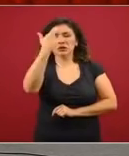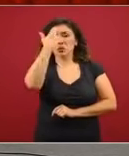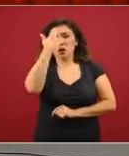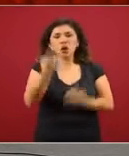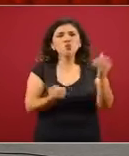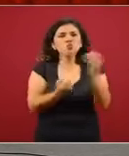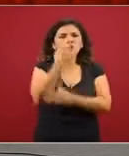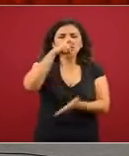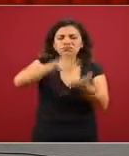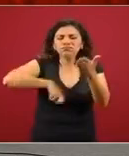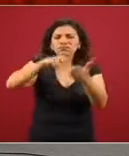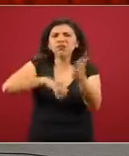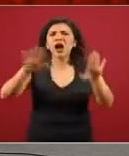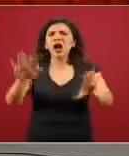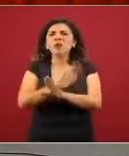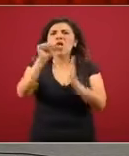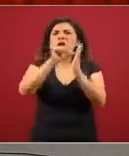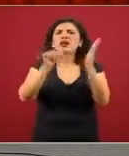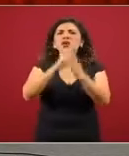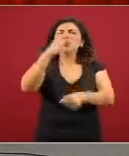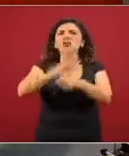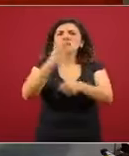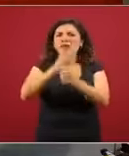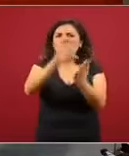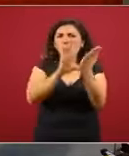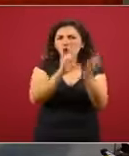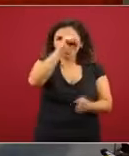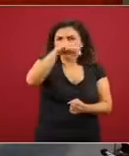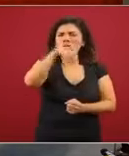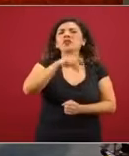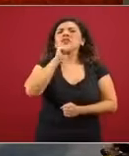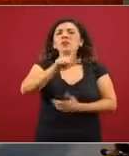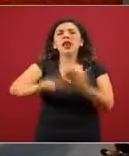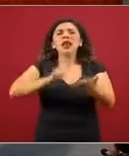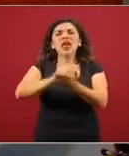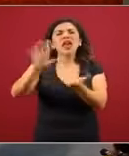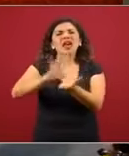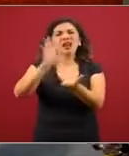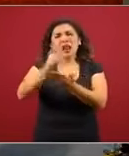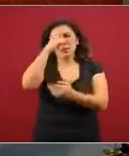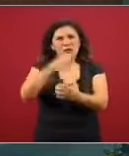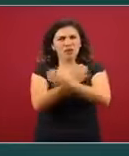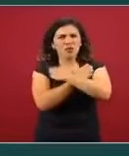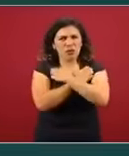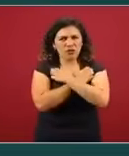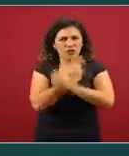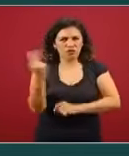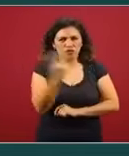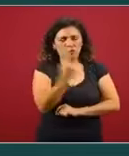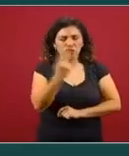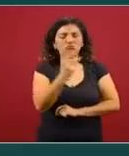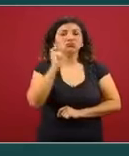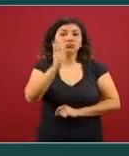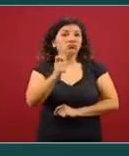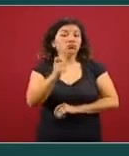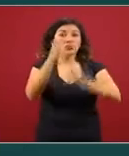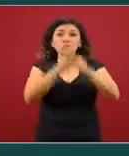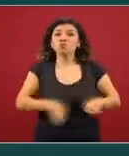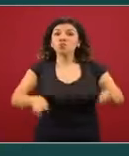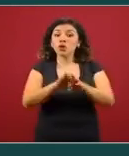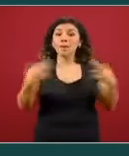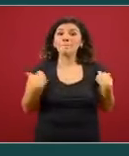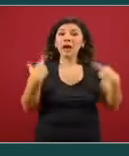modificaciones, el artículo tercero constitucional y la Ley General de Educación se consideran a las